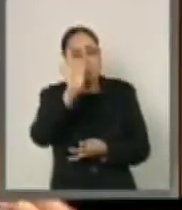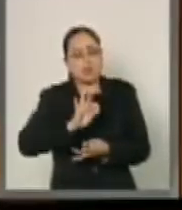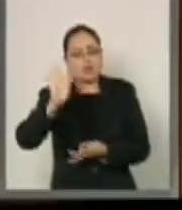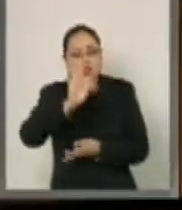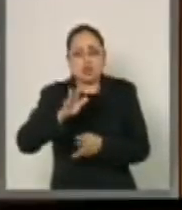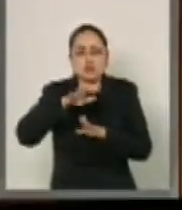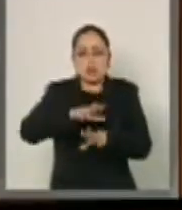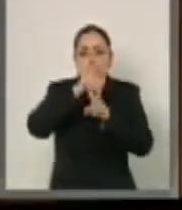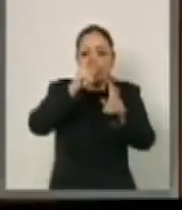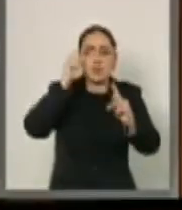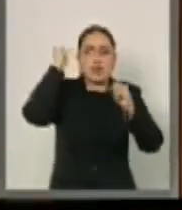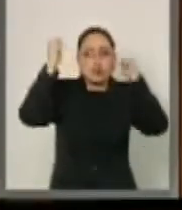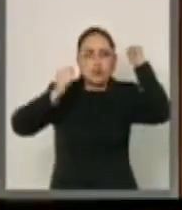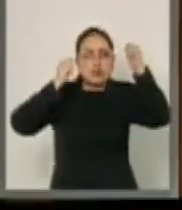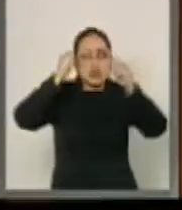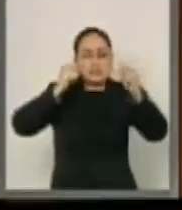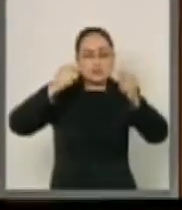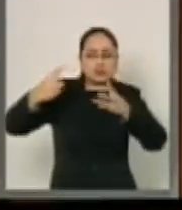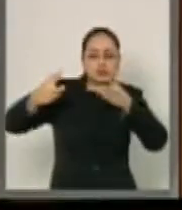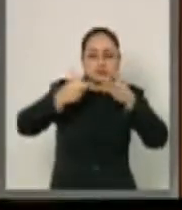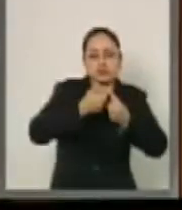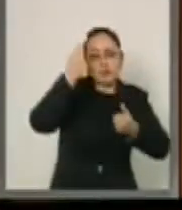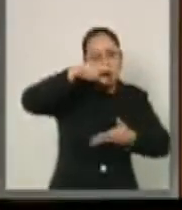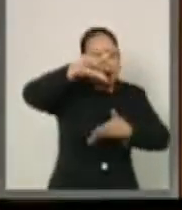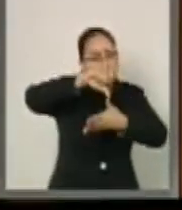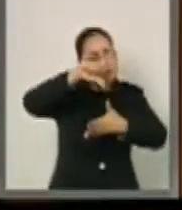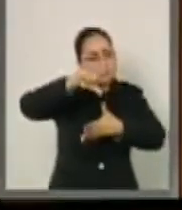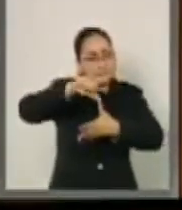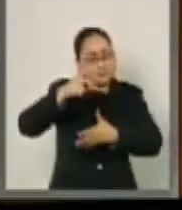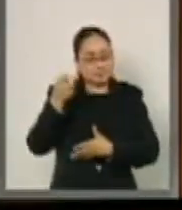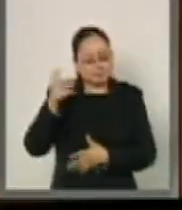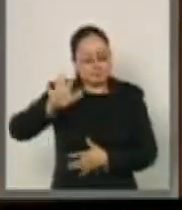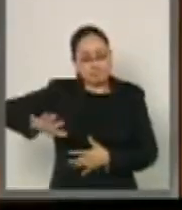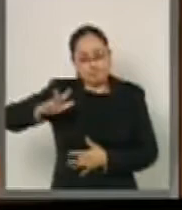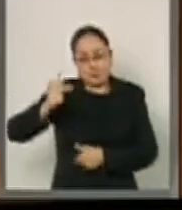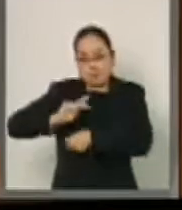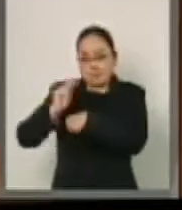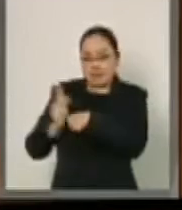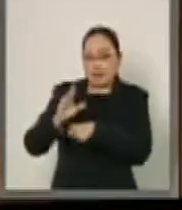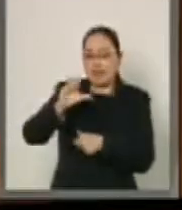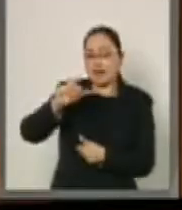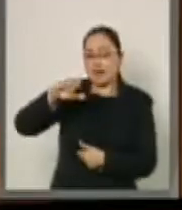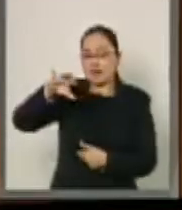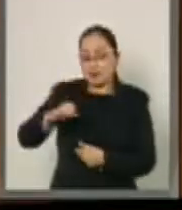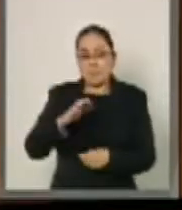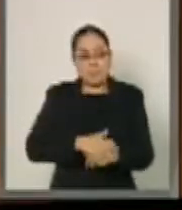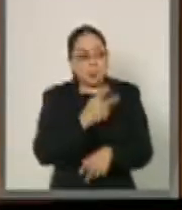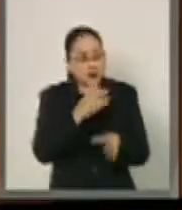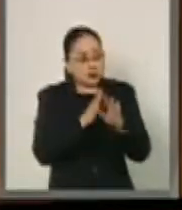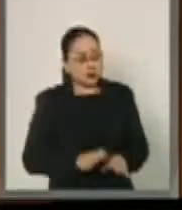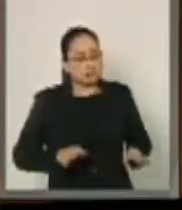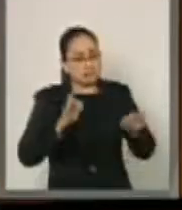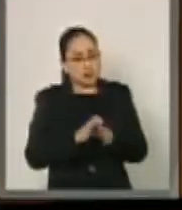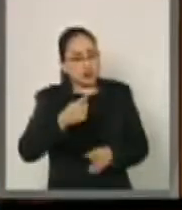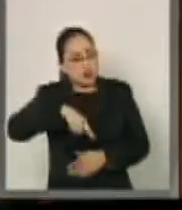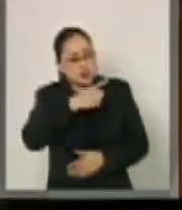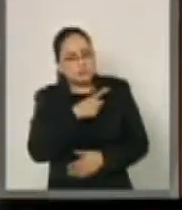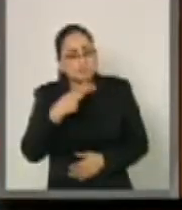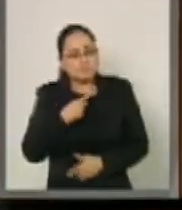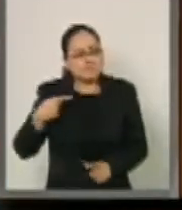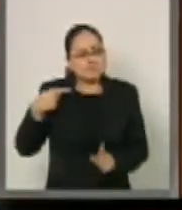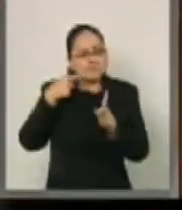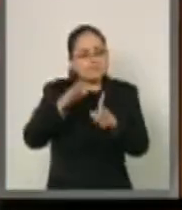turísticos de América Latina. En este sentido, debiera ser una prioridad el fortalecer